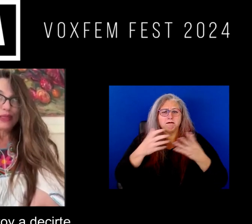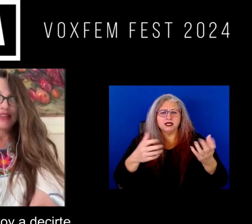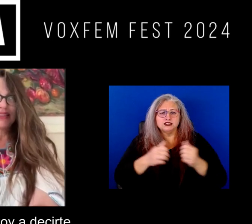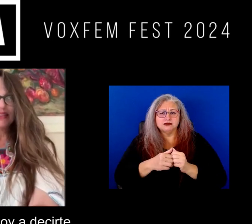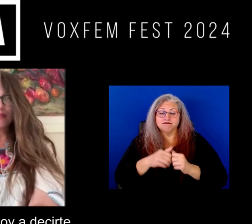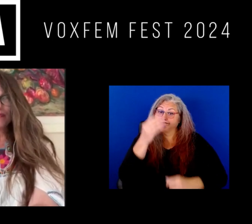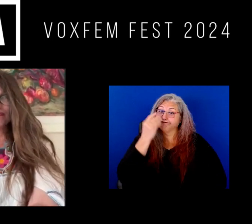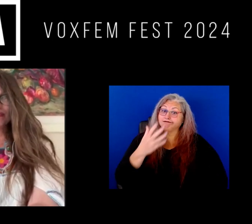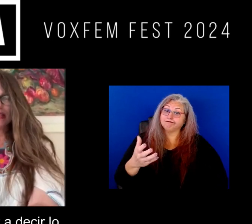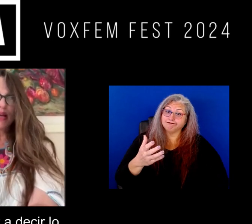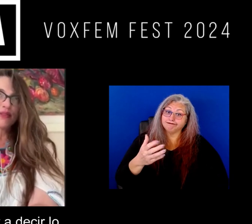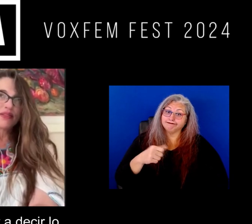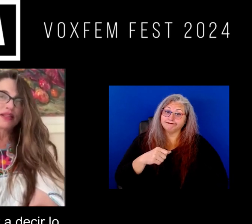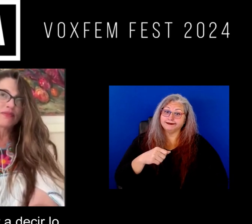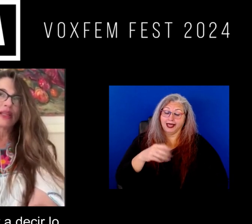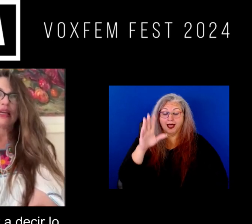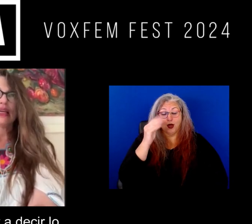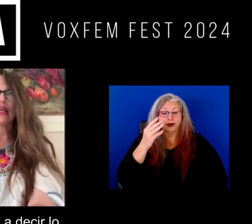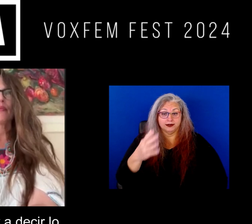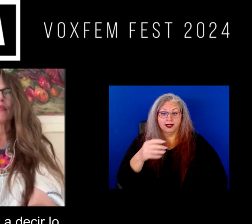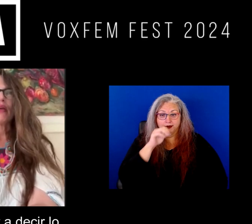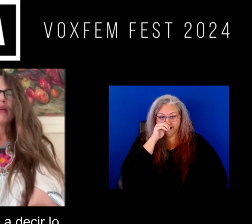voy a decirte, te voy a decir